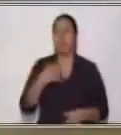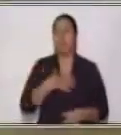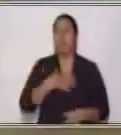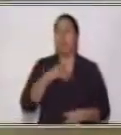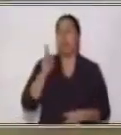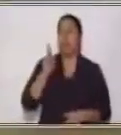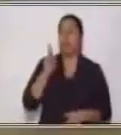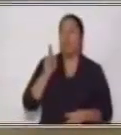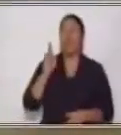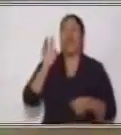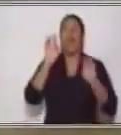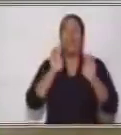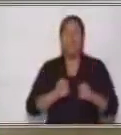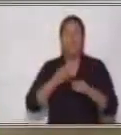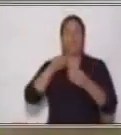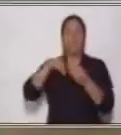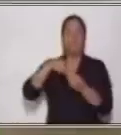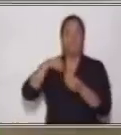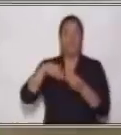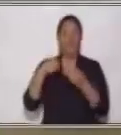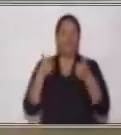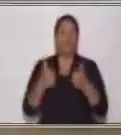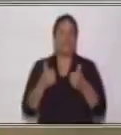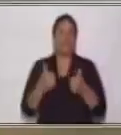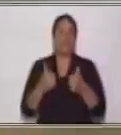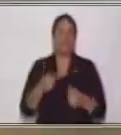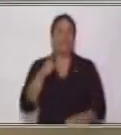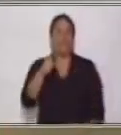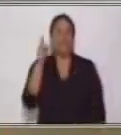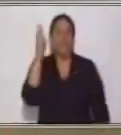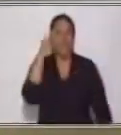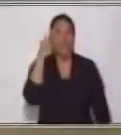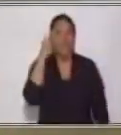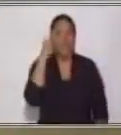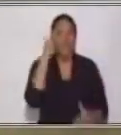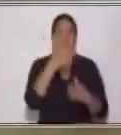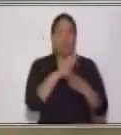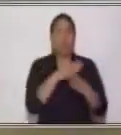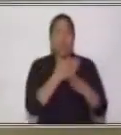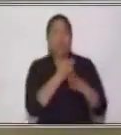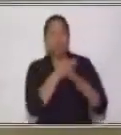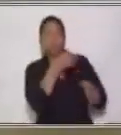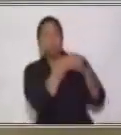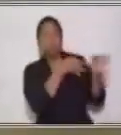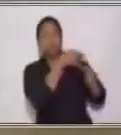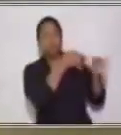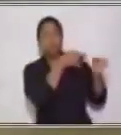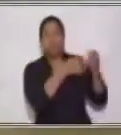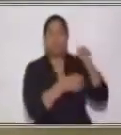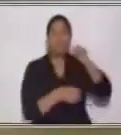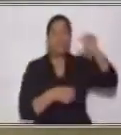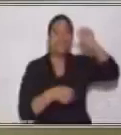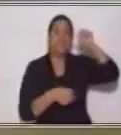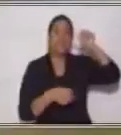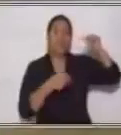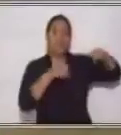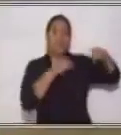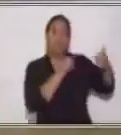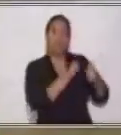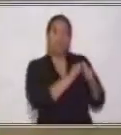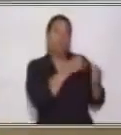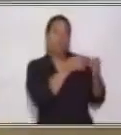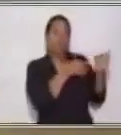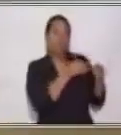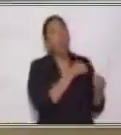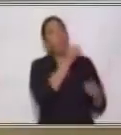nuestra familia. Muy bien, muy bien. Recuerden que lo tienen que compartir con un adulto responsable. Puede ser con el que están ahorita y con